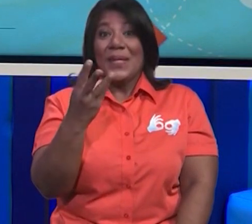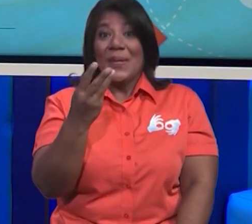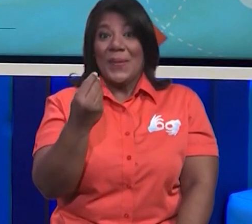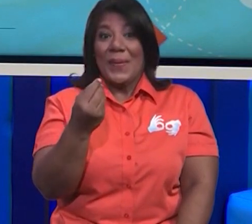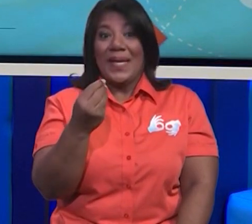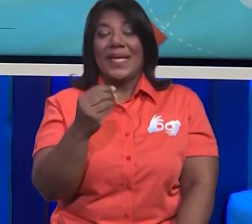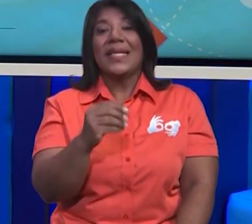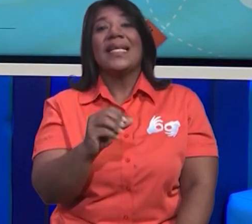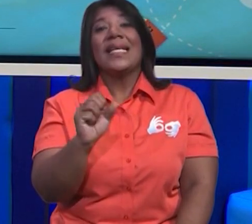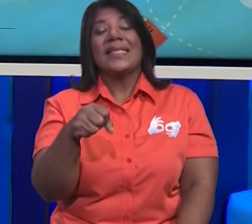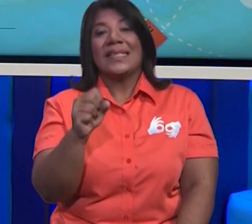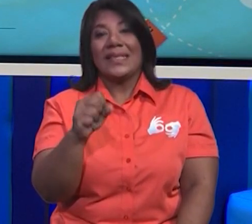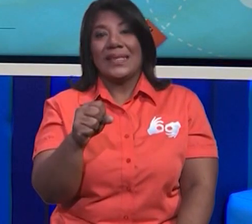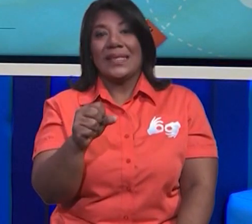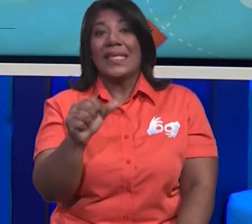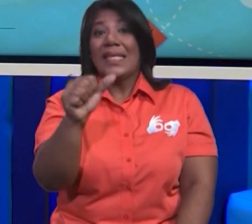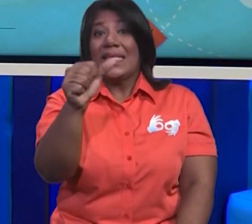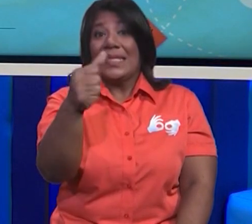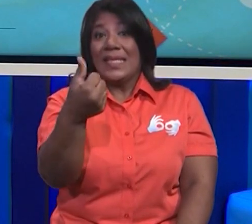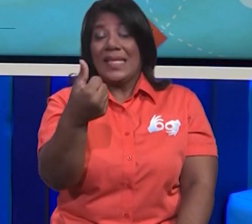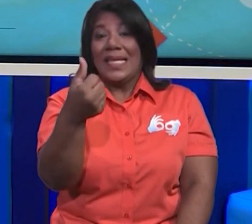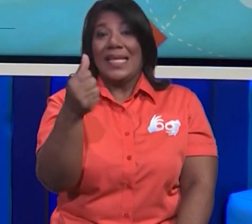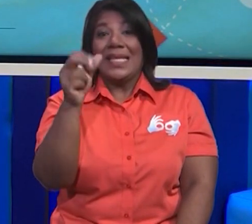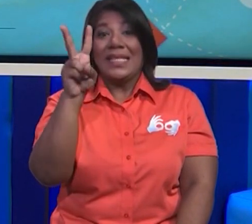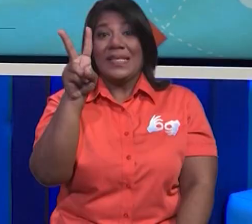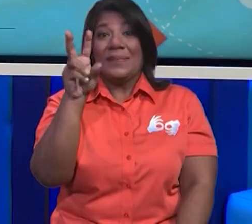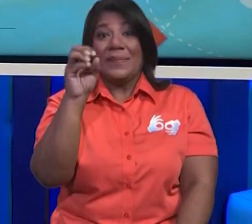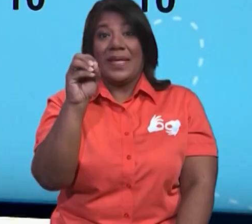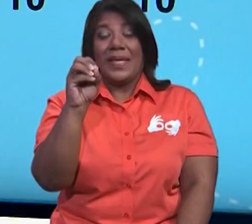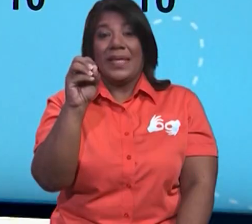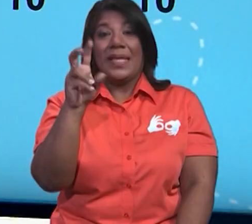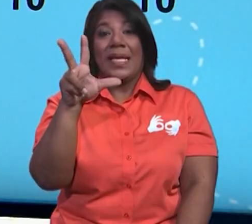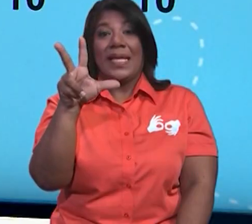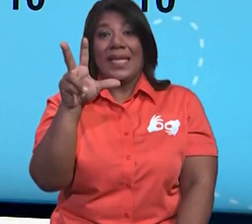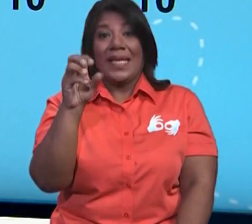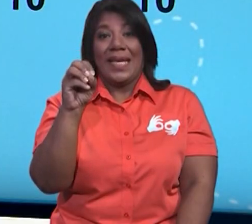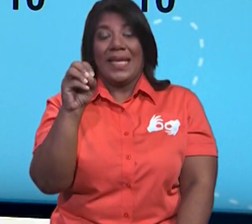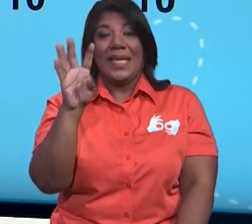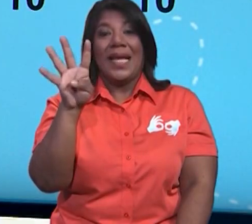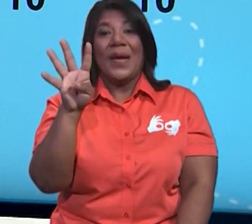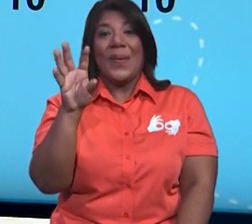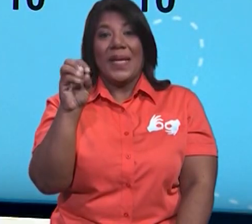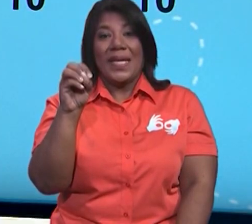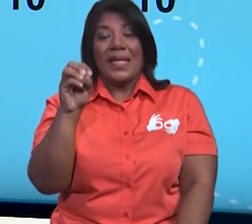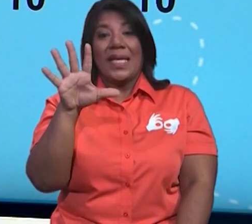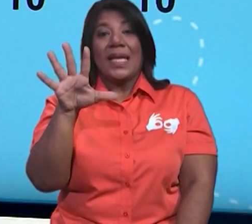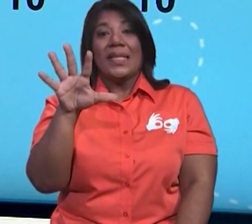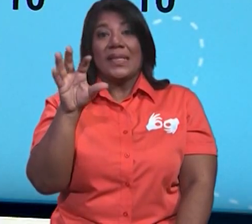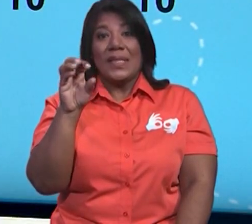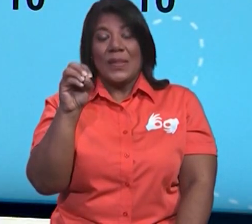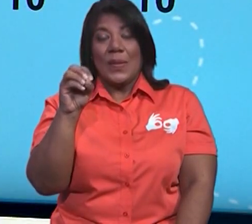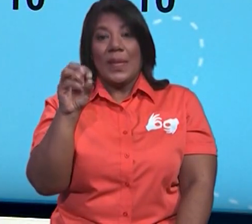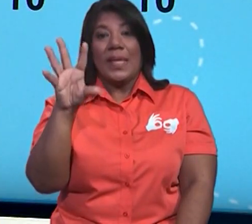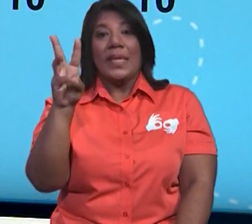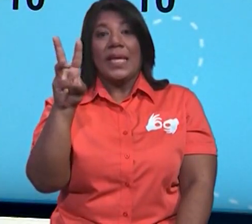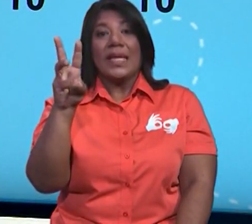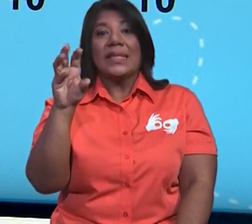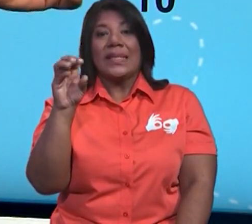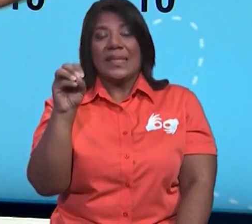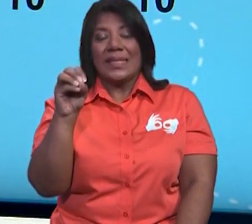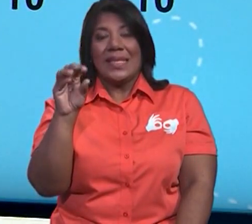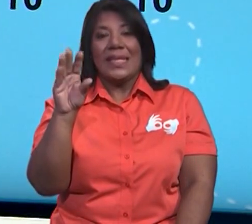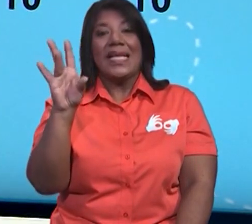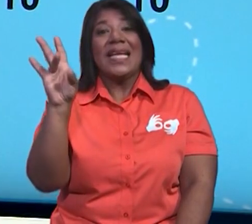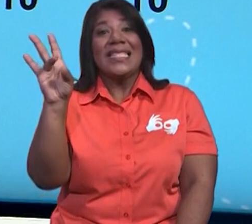conmigo y contemos. 10, 20, 30, 40, 50, 60,